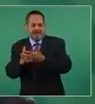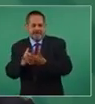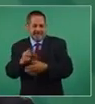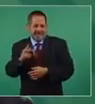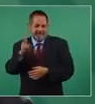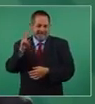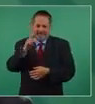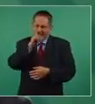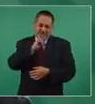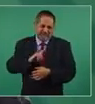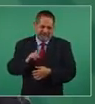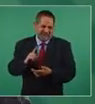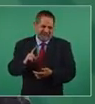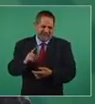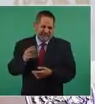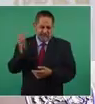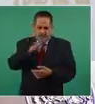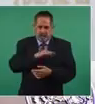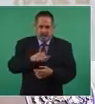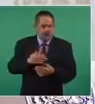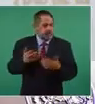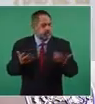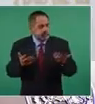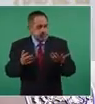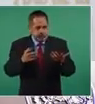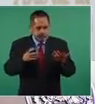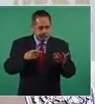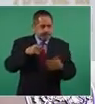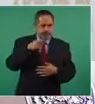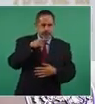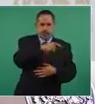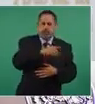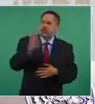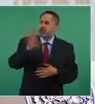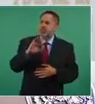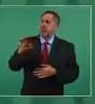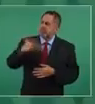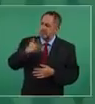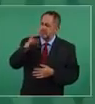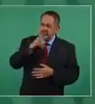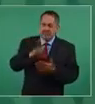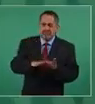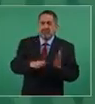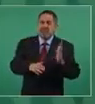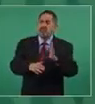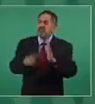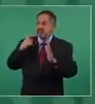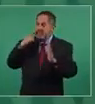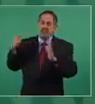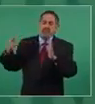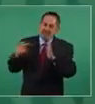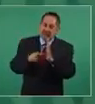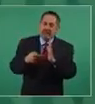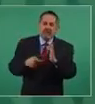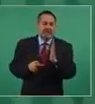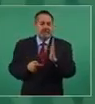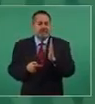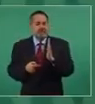cierto, es una mentira, pues él puede decir si es cierto porque